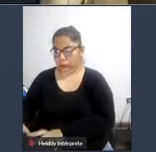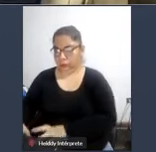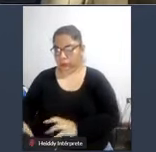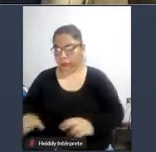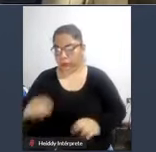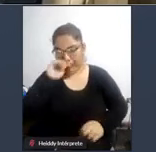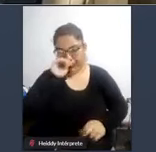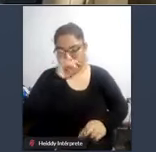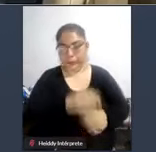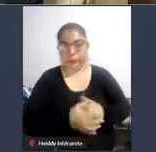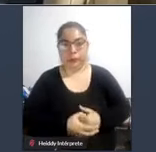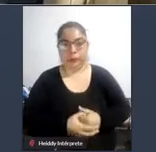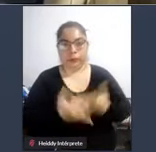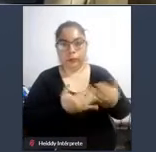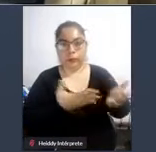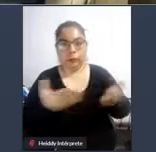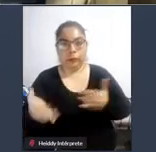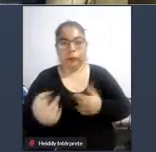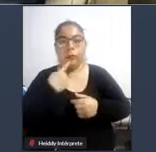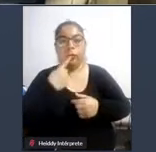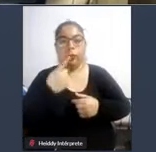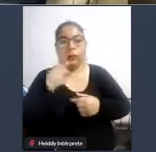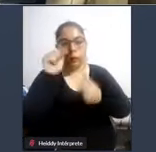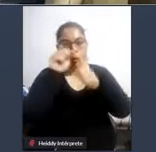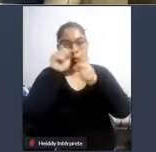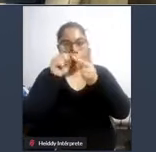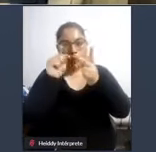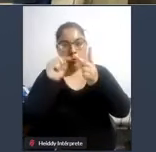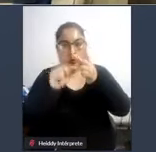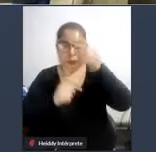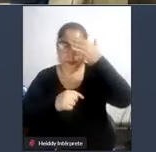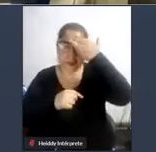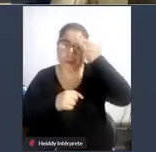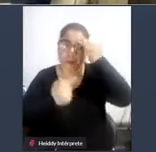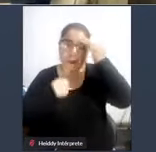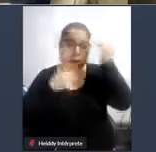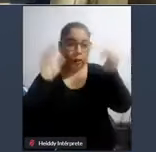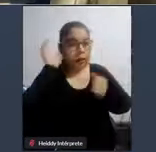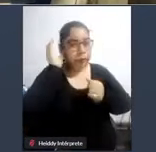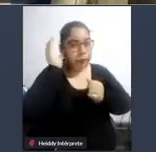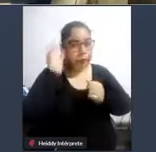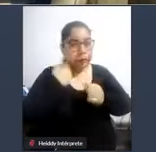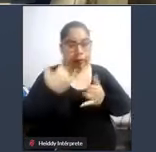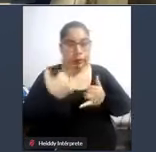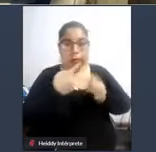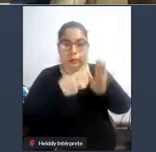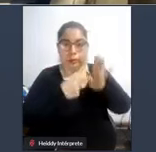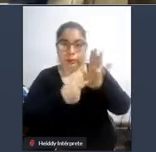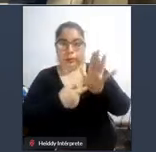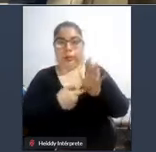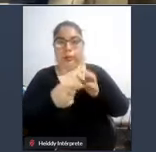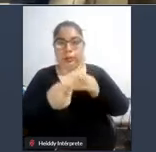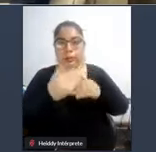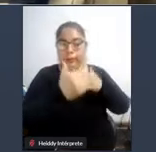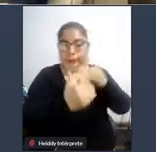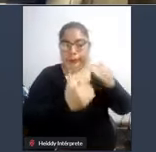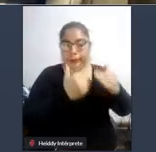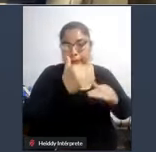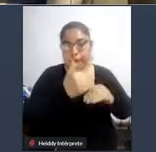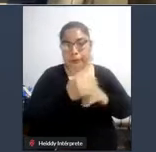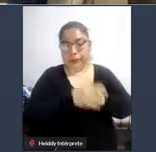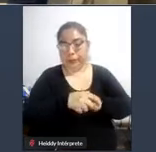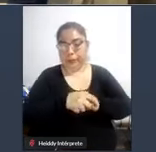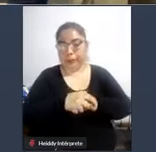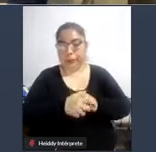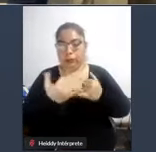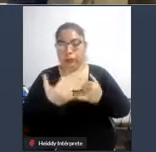permítame resaltar algunos puntos que he escuchado y que hemos tratado en el transcurso de